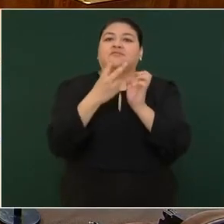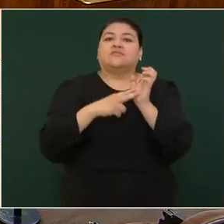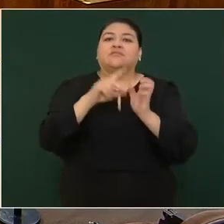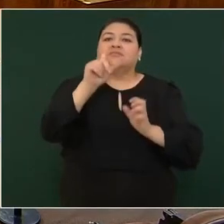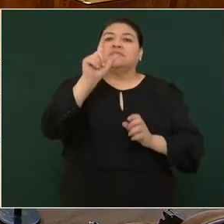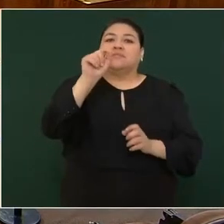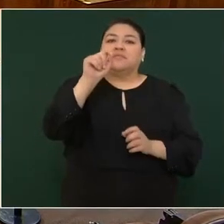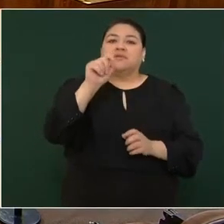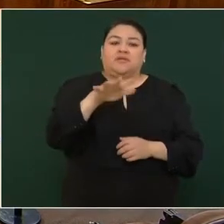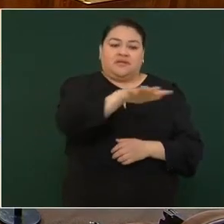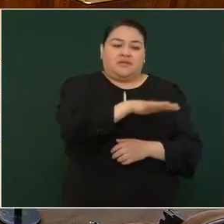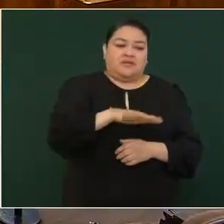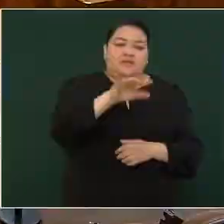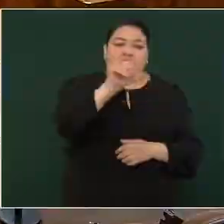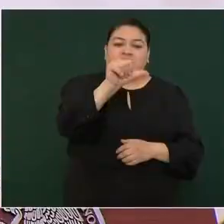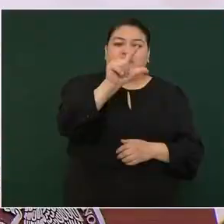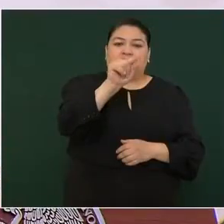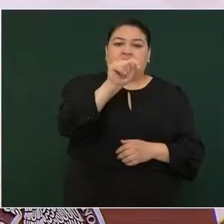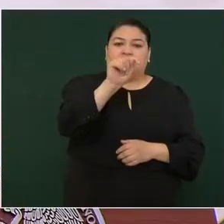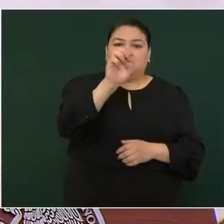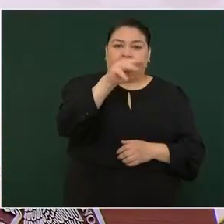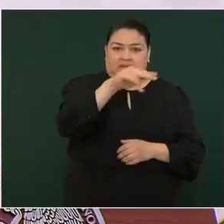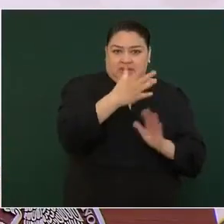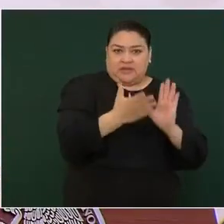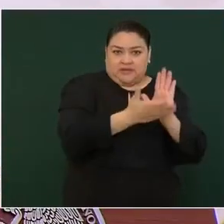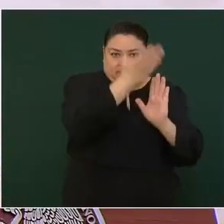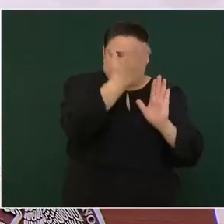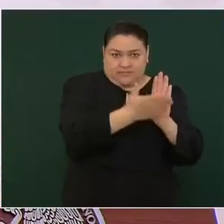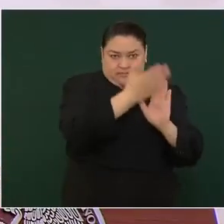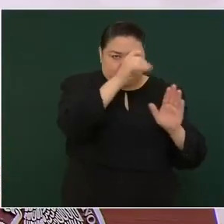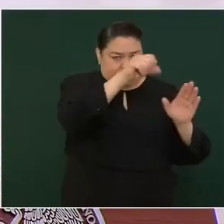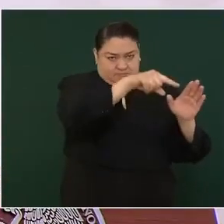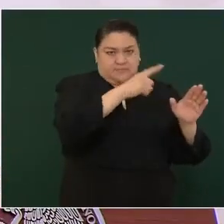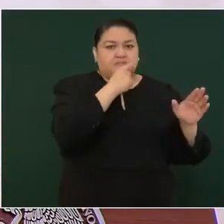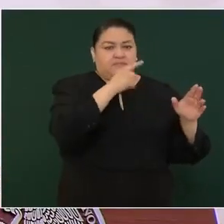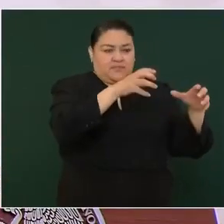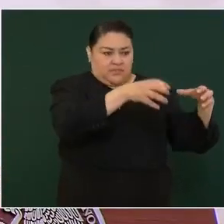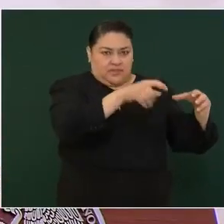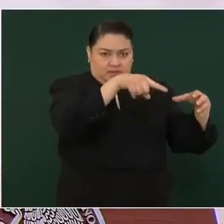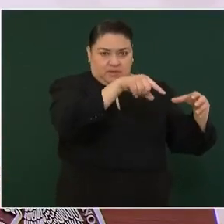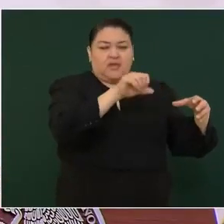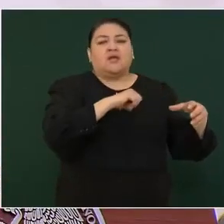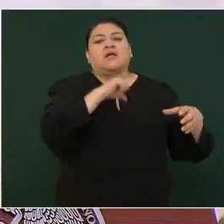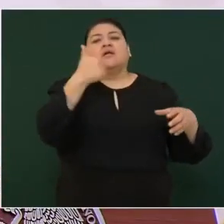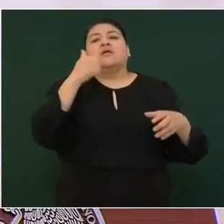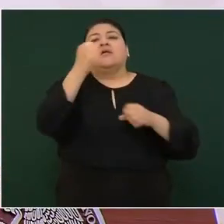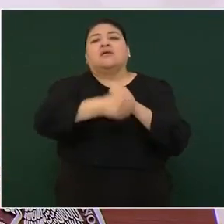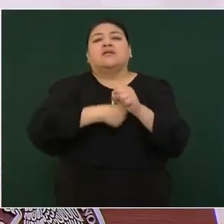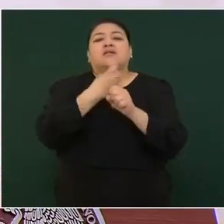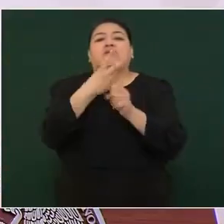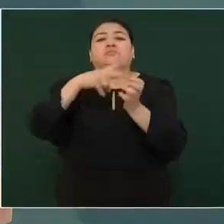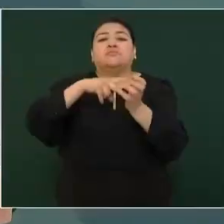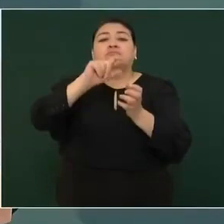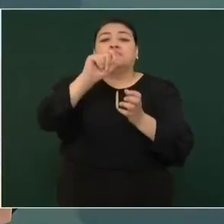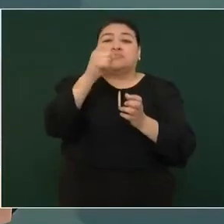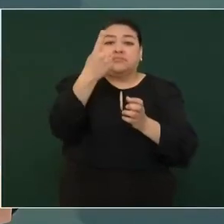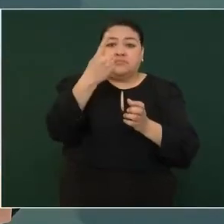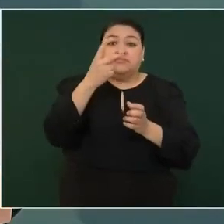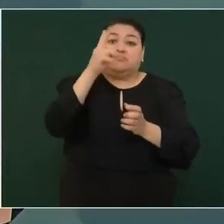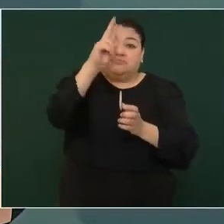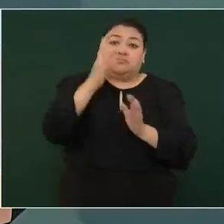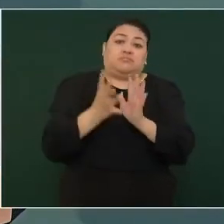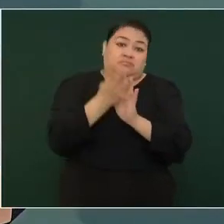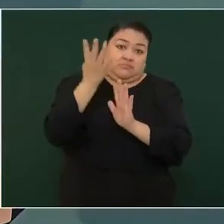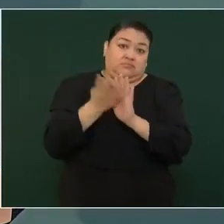en Atempan, se construyó una instalación. En el 2021 fueron consideradas cuatro,